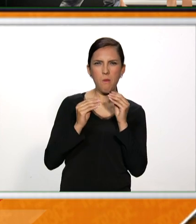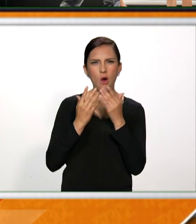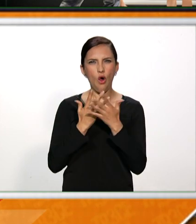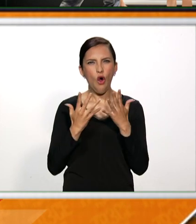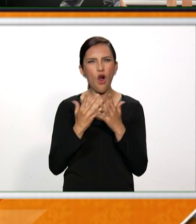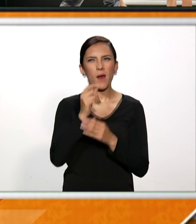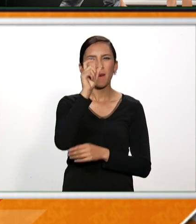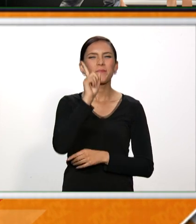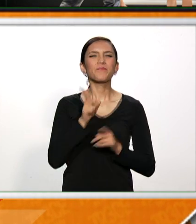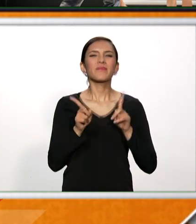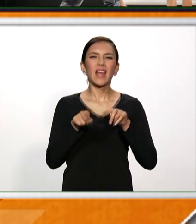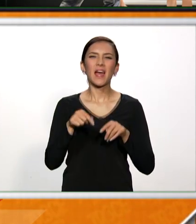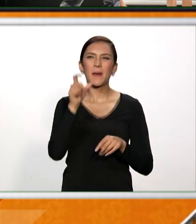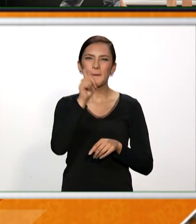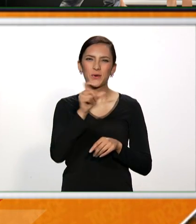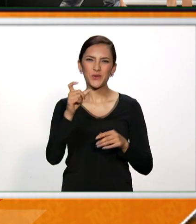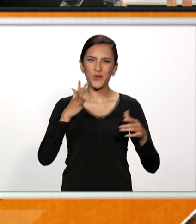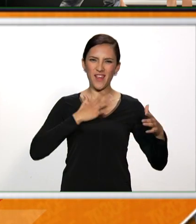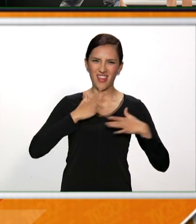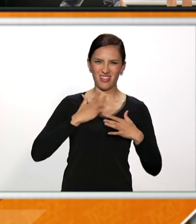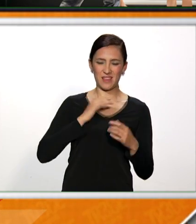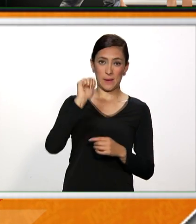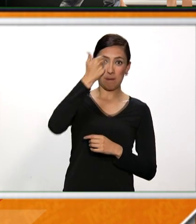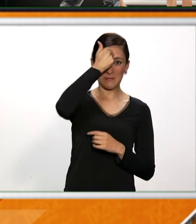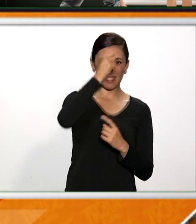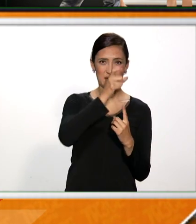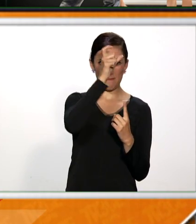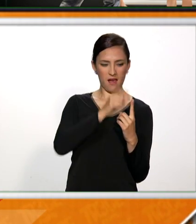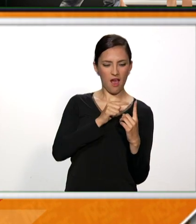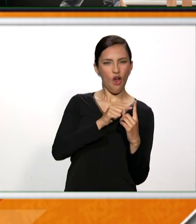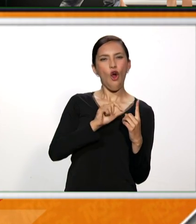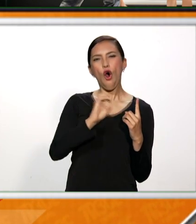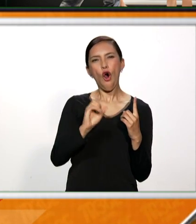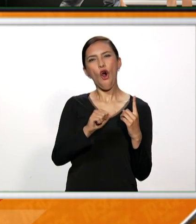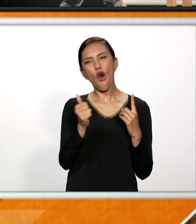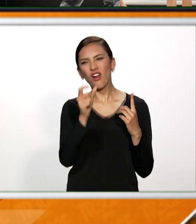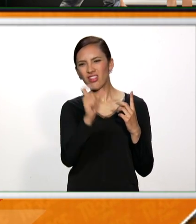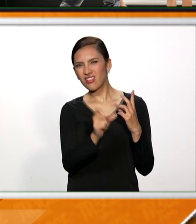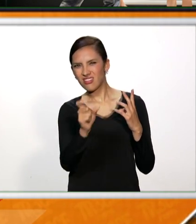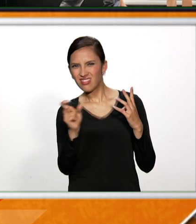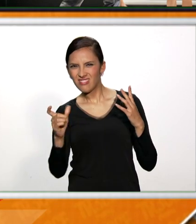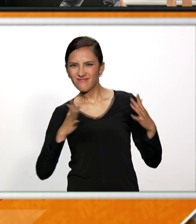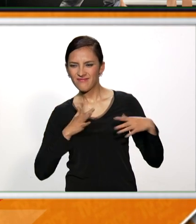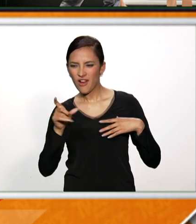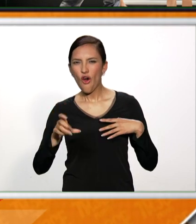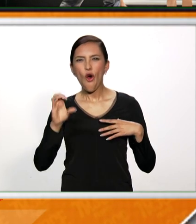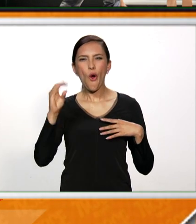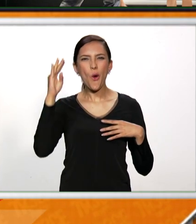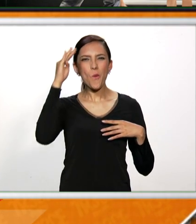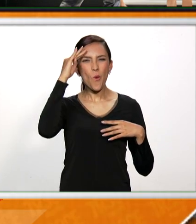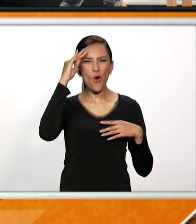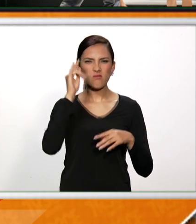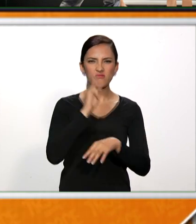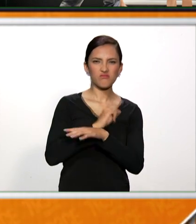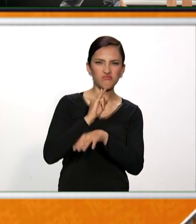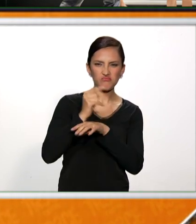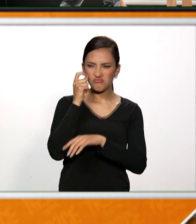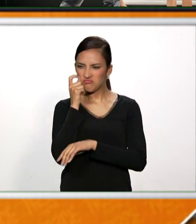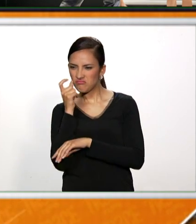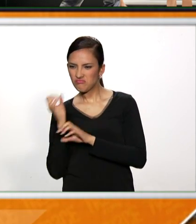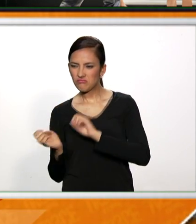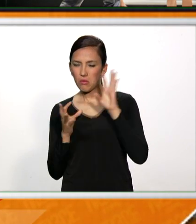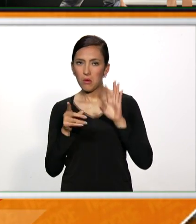actuaciones, desde el protagonista hasta el personaje más pequeño, que es el oficial de inmigración, son realmente